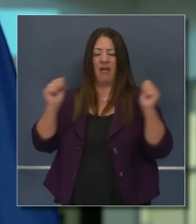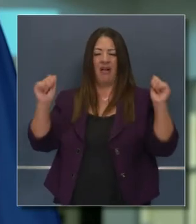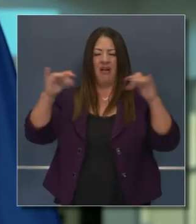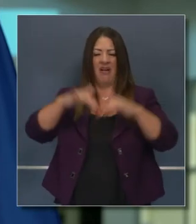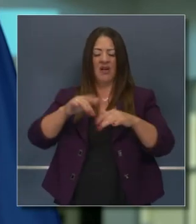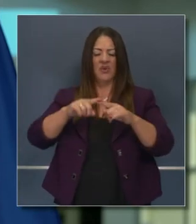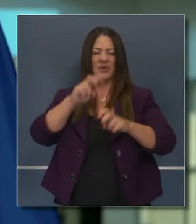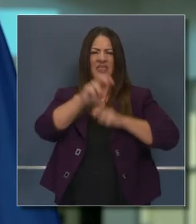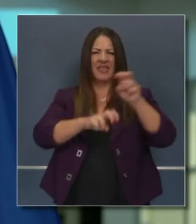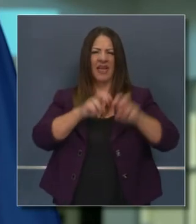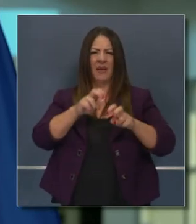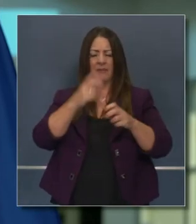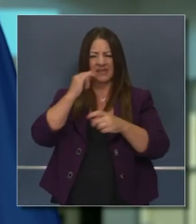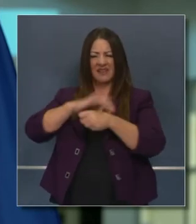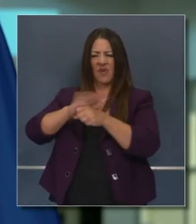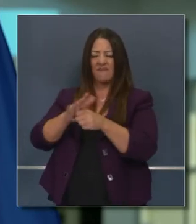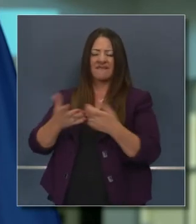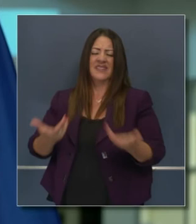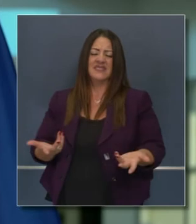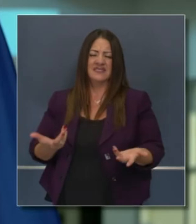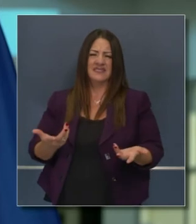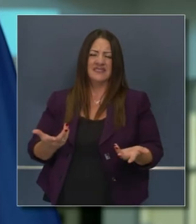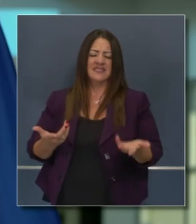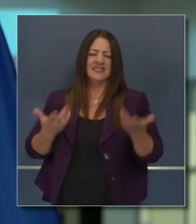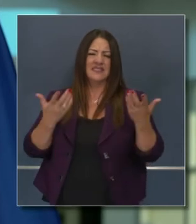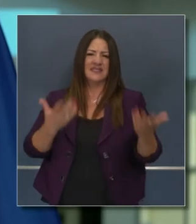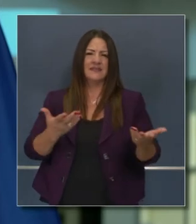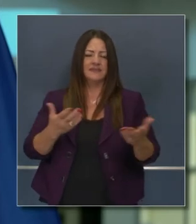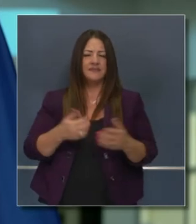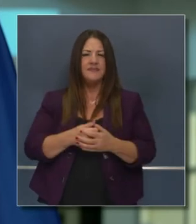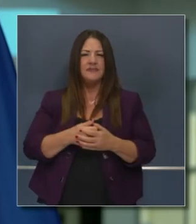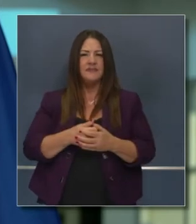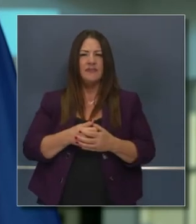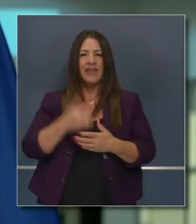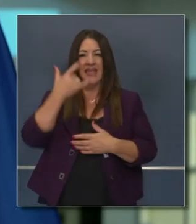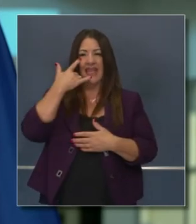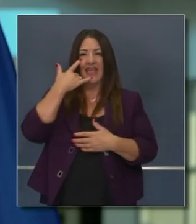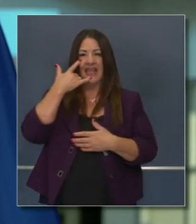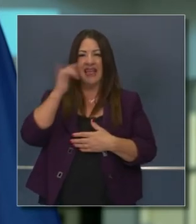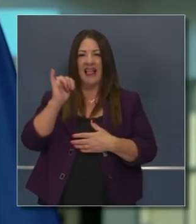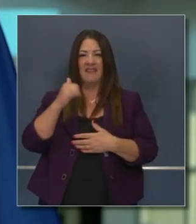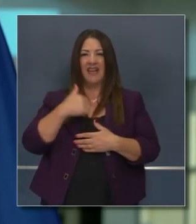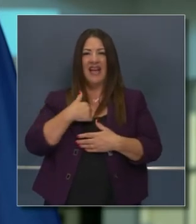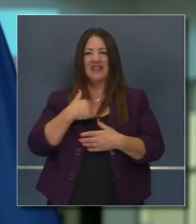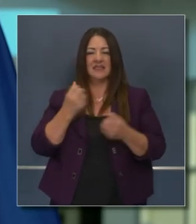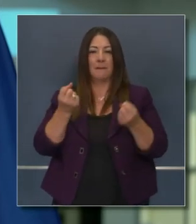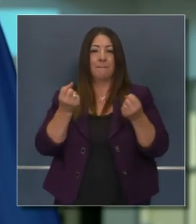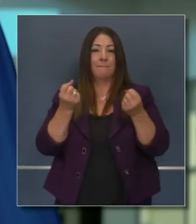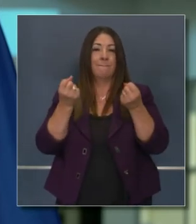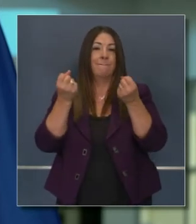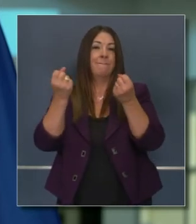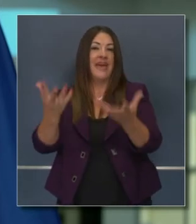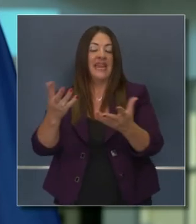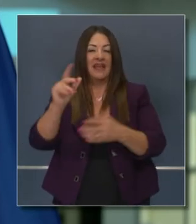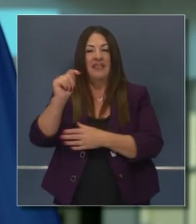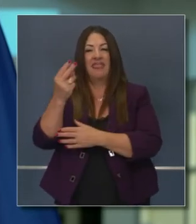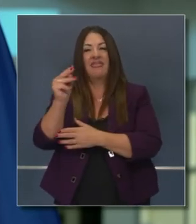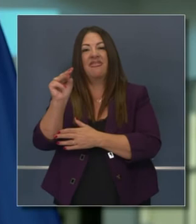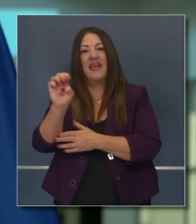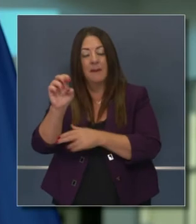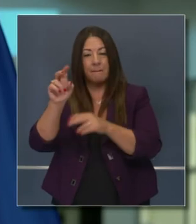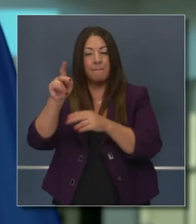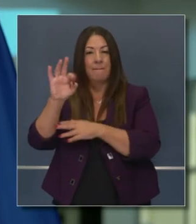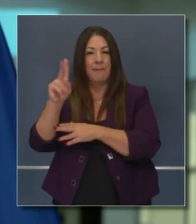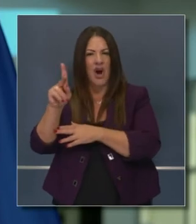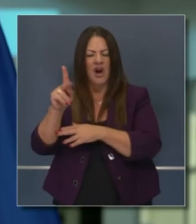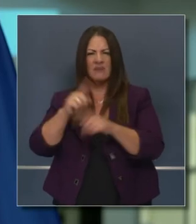ver un índice aumentado de COVID-19. Usted menciona un parque temático. California tiene docenas, docenas